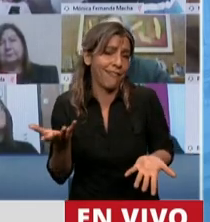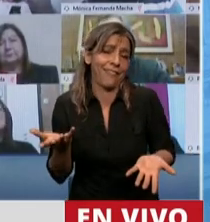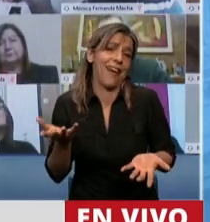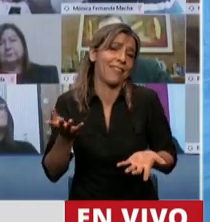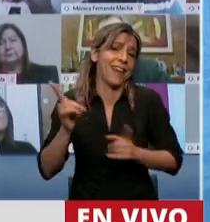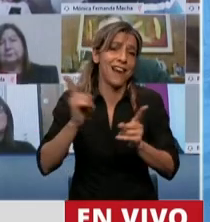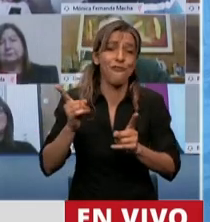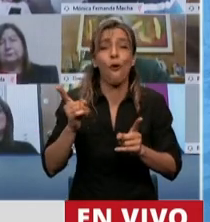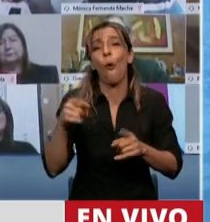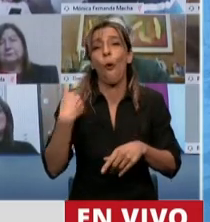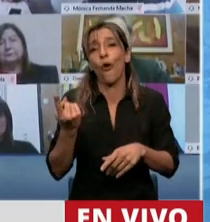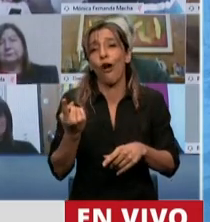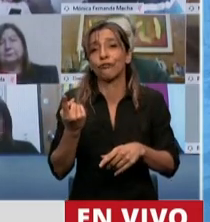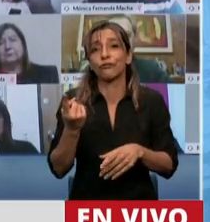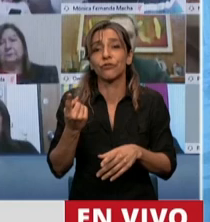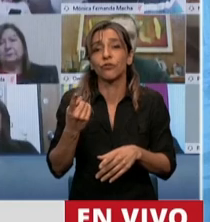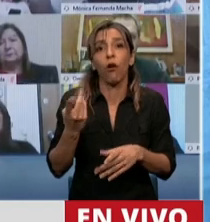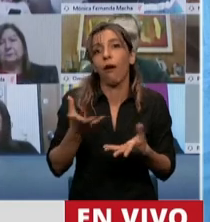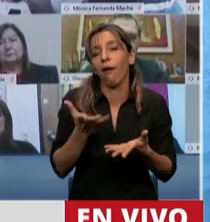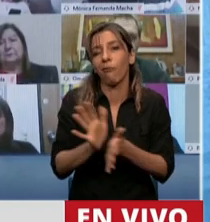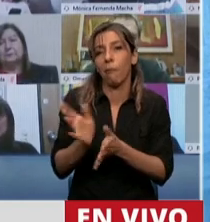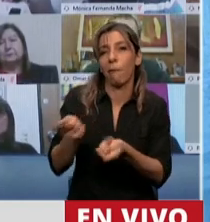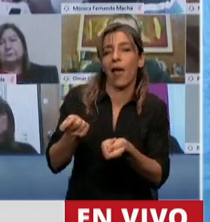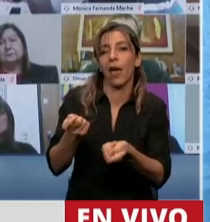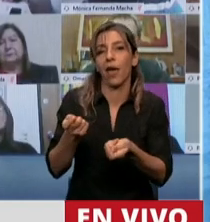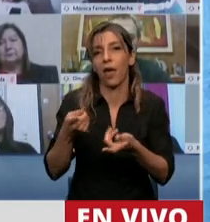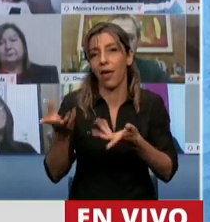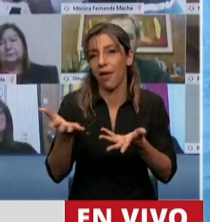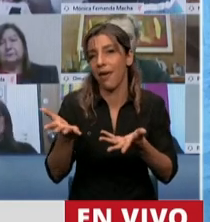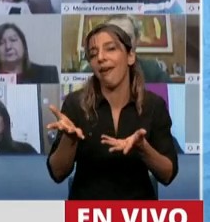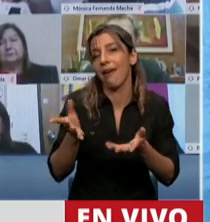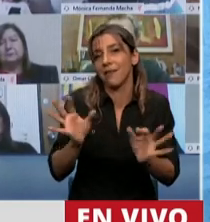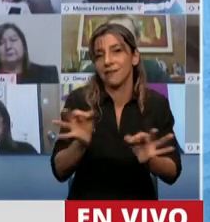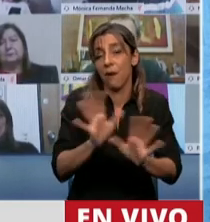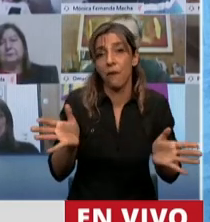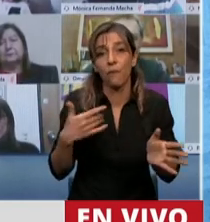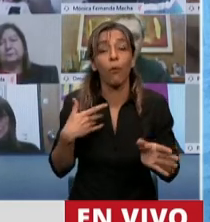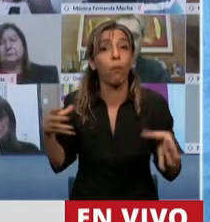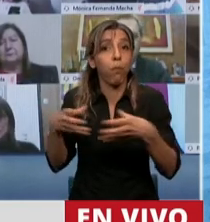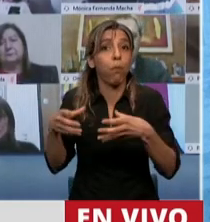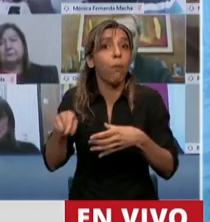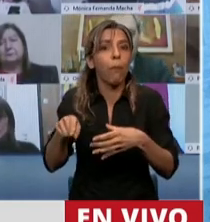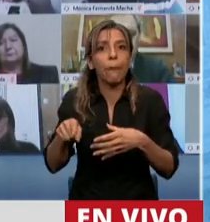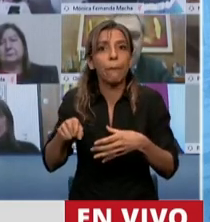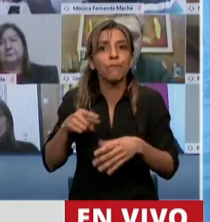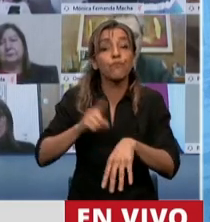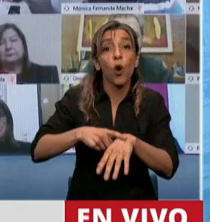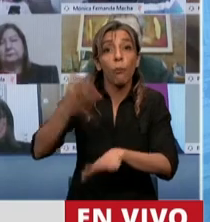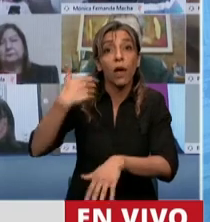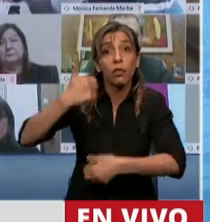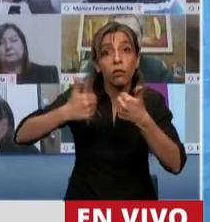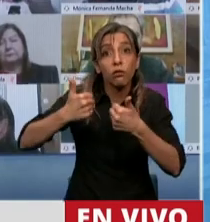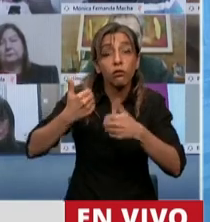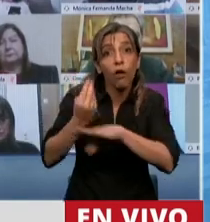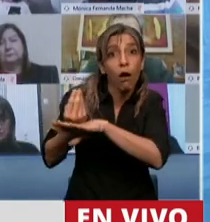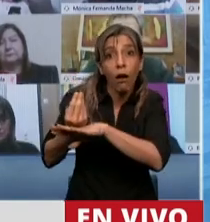de una agenda insensata el bloque de poder cuando pierde una elección se refugia en algún otro lado para burlar la